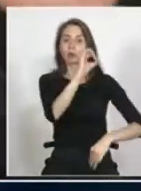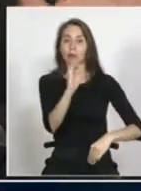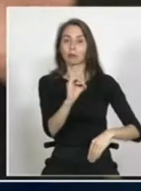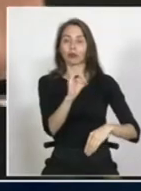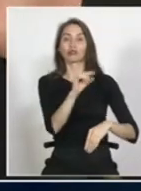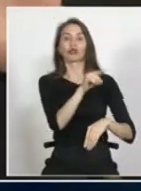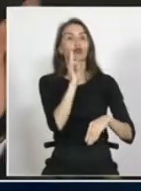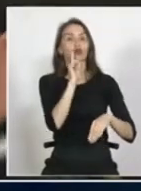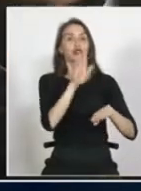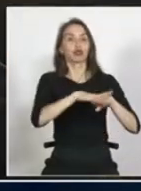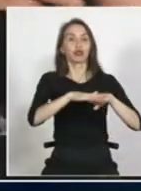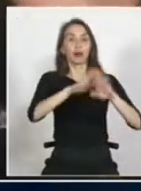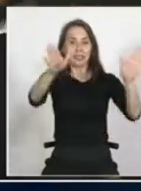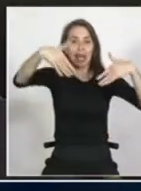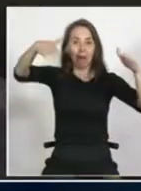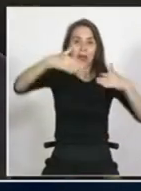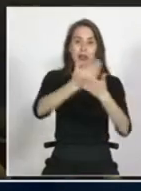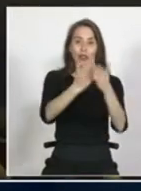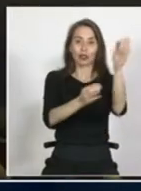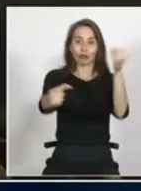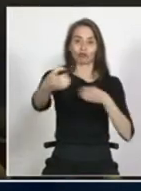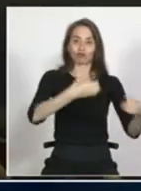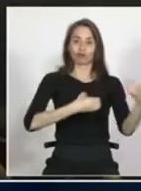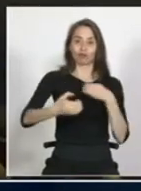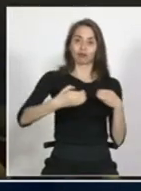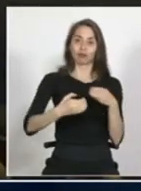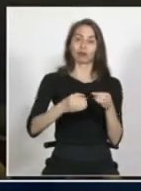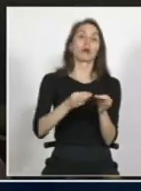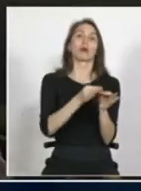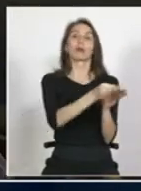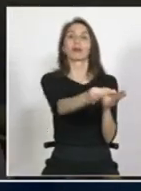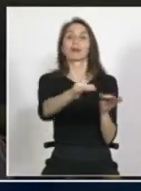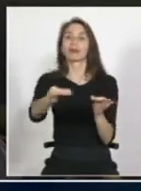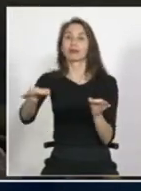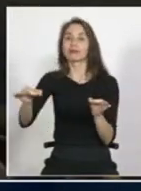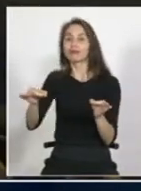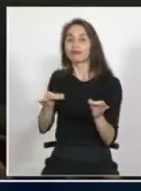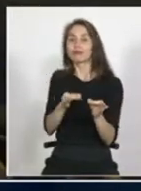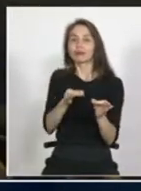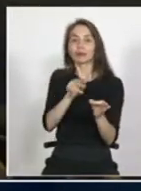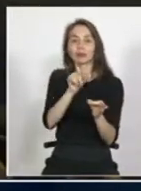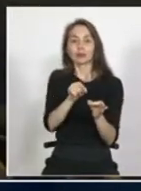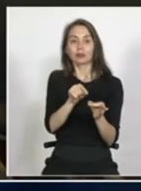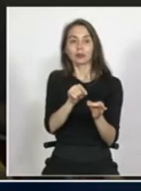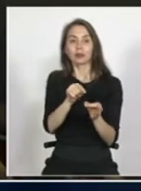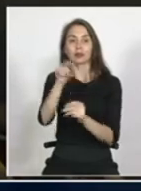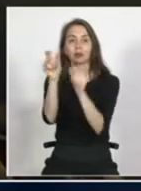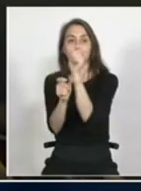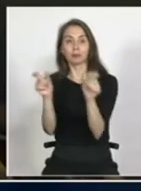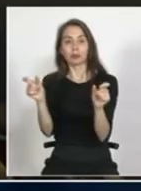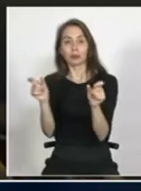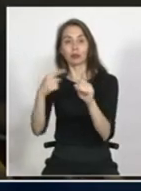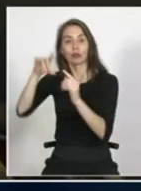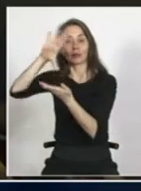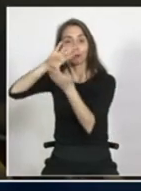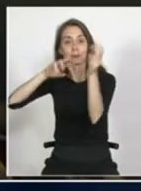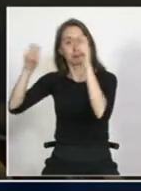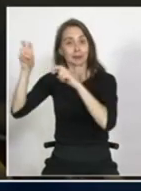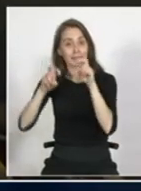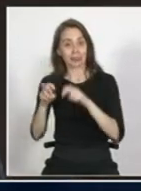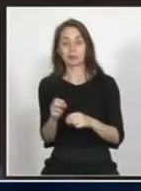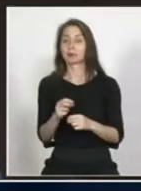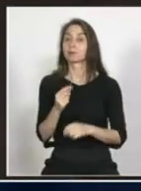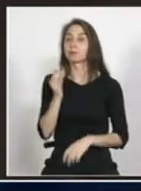están ahí, pero no están localizados en los lugares donde se encuentran específicamente la población migrante. Bueno, y lo otro es también se